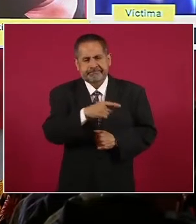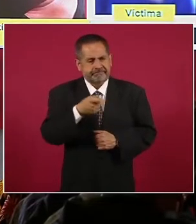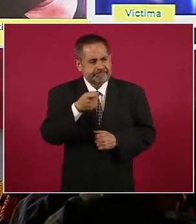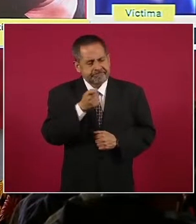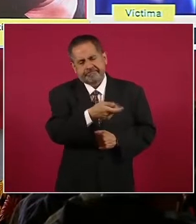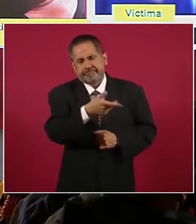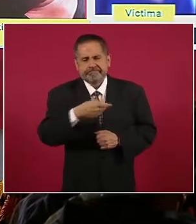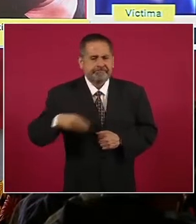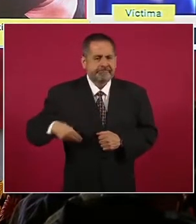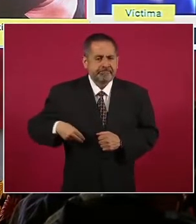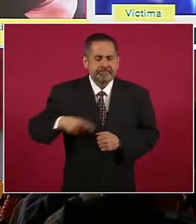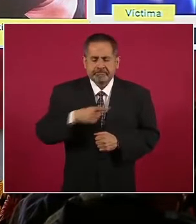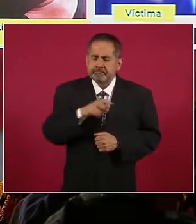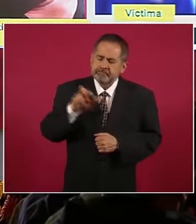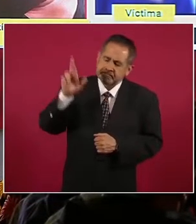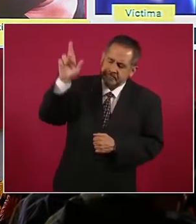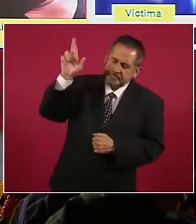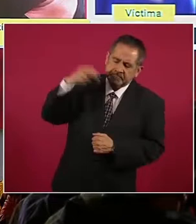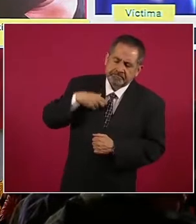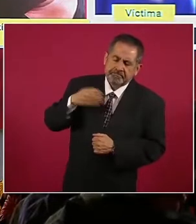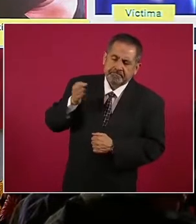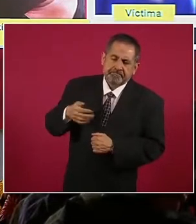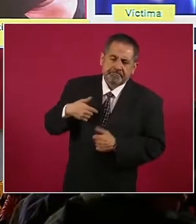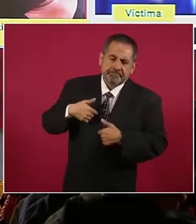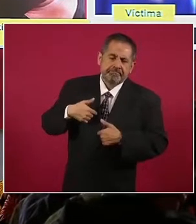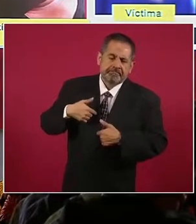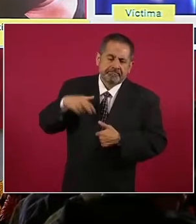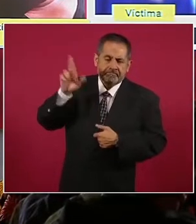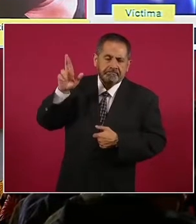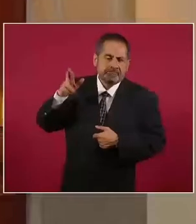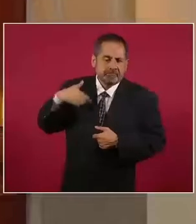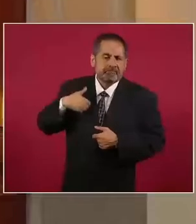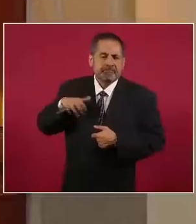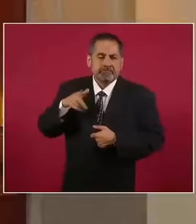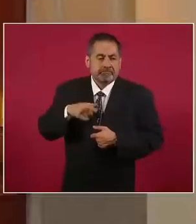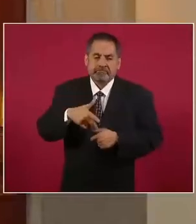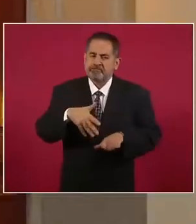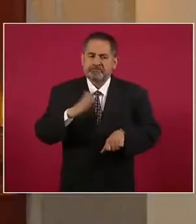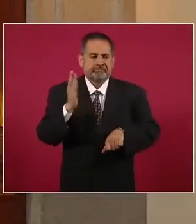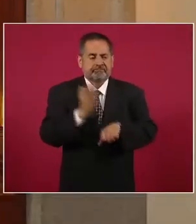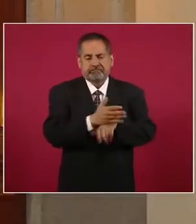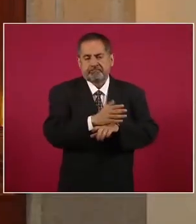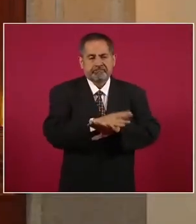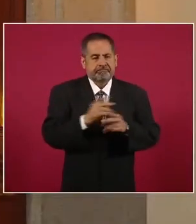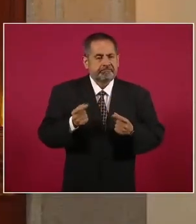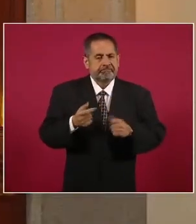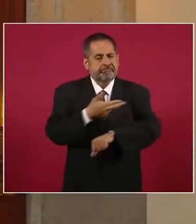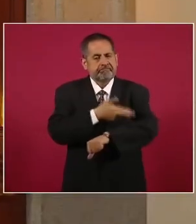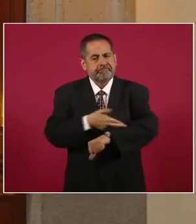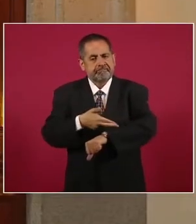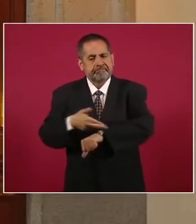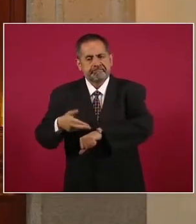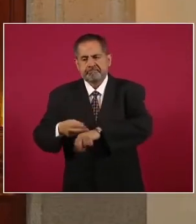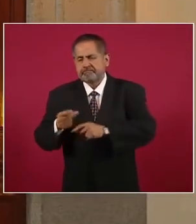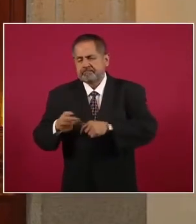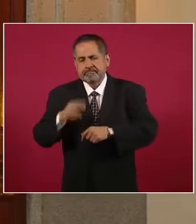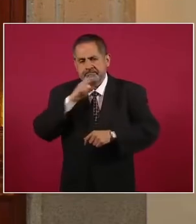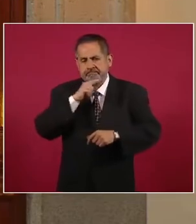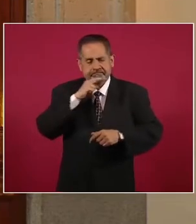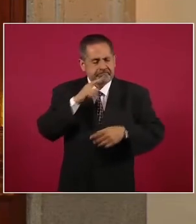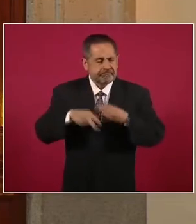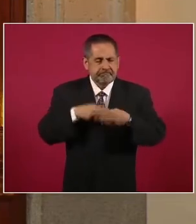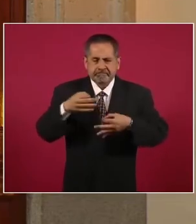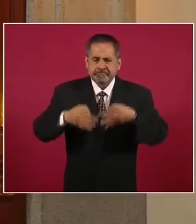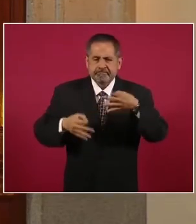tras aceptar su culpabilidad por los hechos, de tal suerte que se pudo agilizar el proceso penal